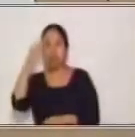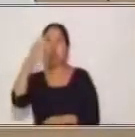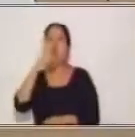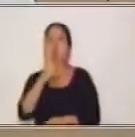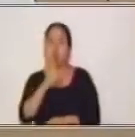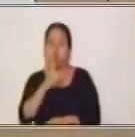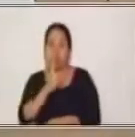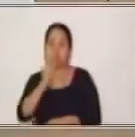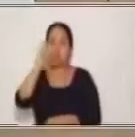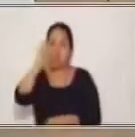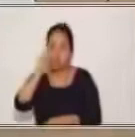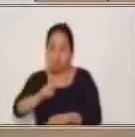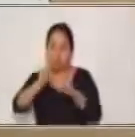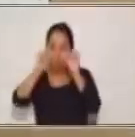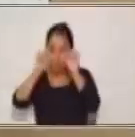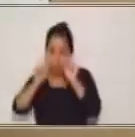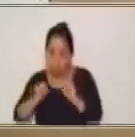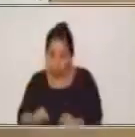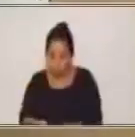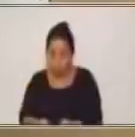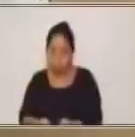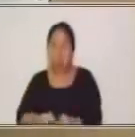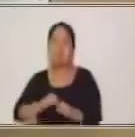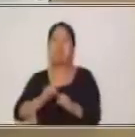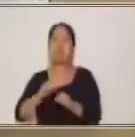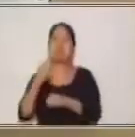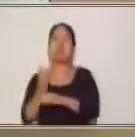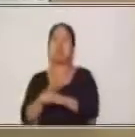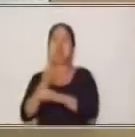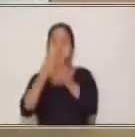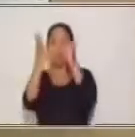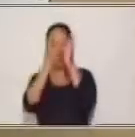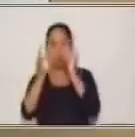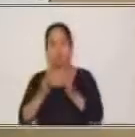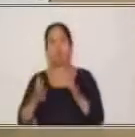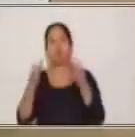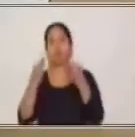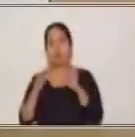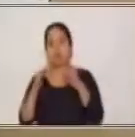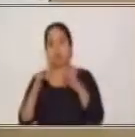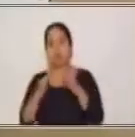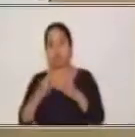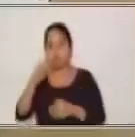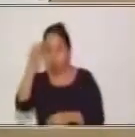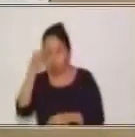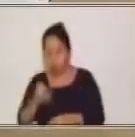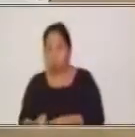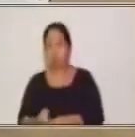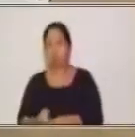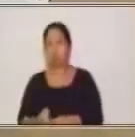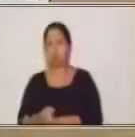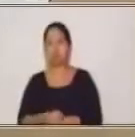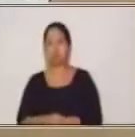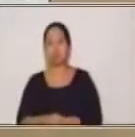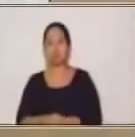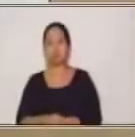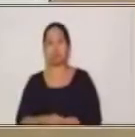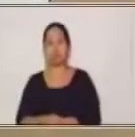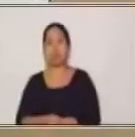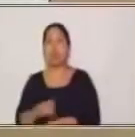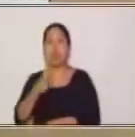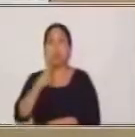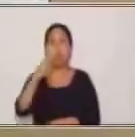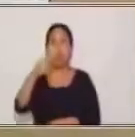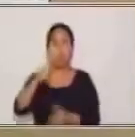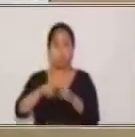debes y en qué momento utilizar la forma de tratamiento adecuada. Como te mencionaba al